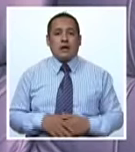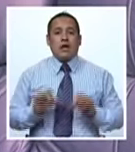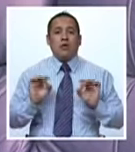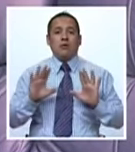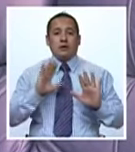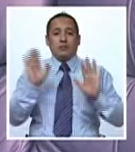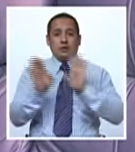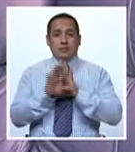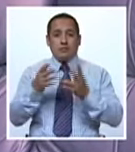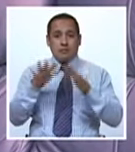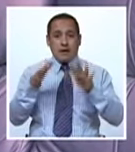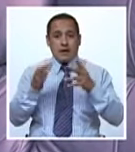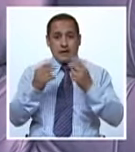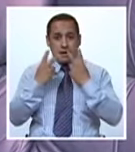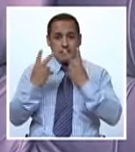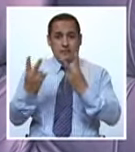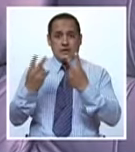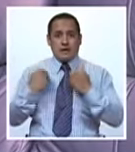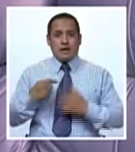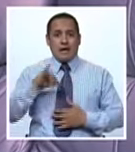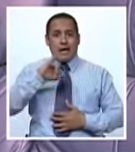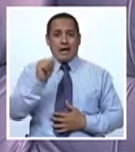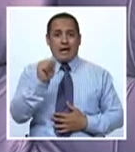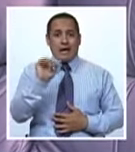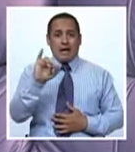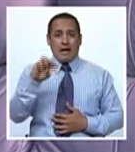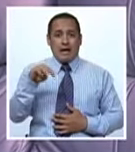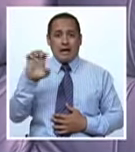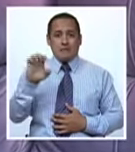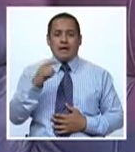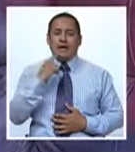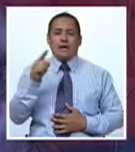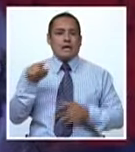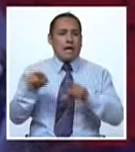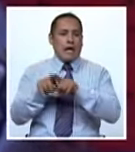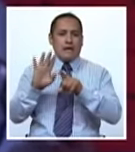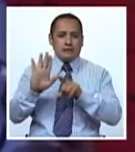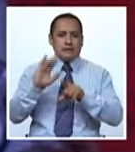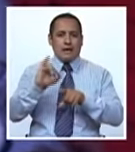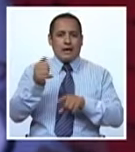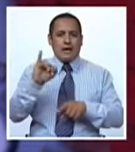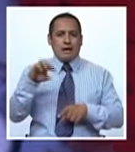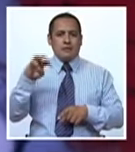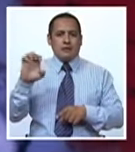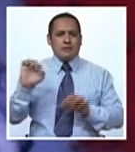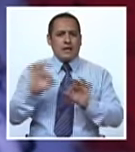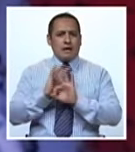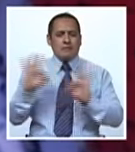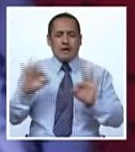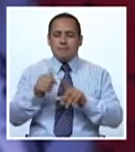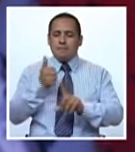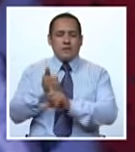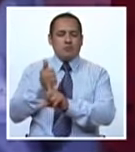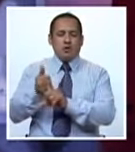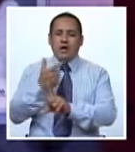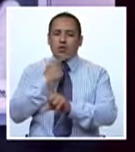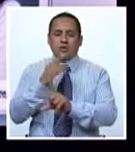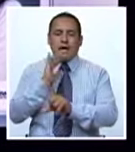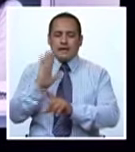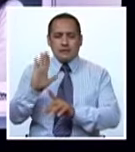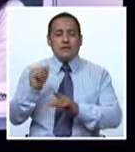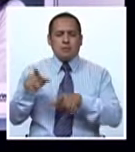Aunque parezca redundante, yo digo que Jaime es Jaime. No tiene que comparar a nadie. Él es él.